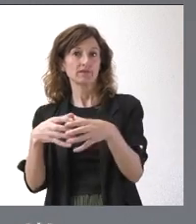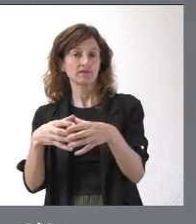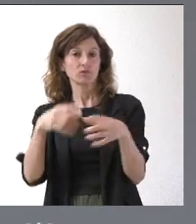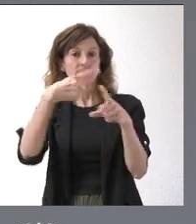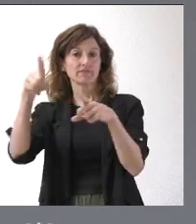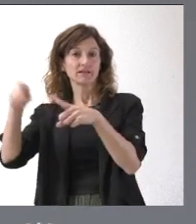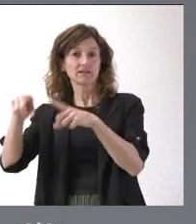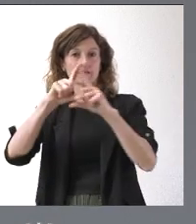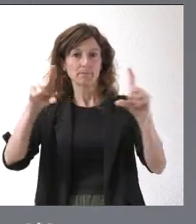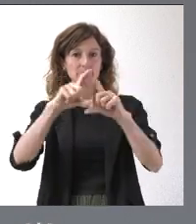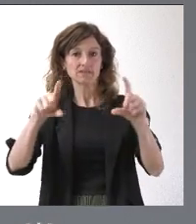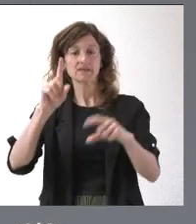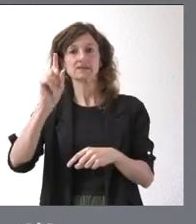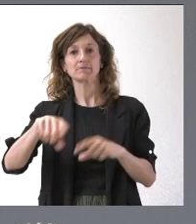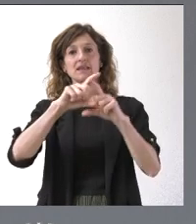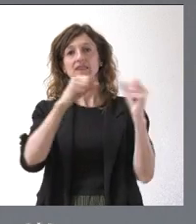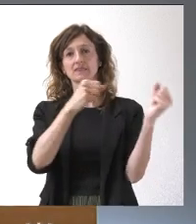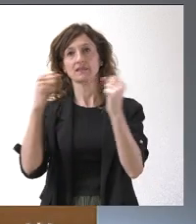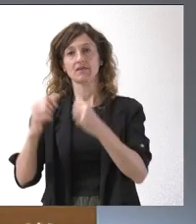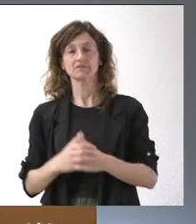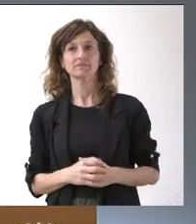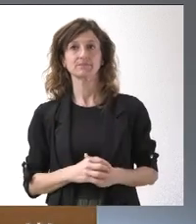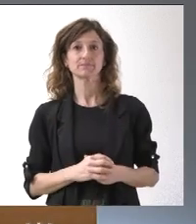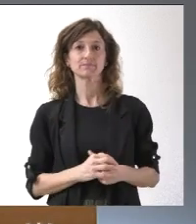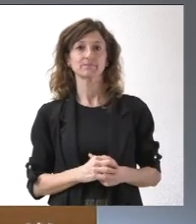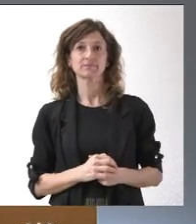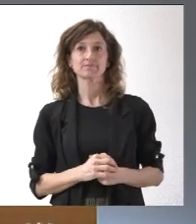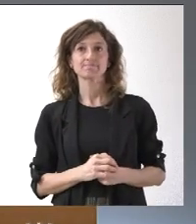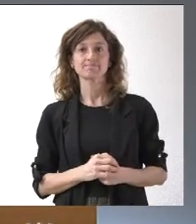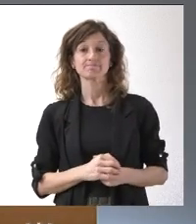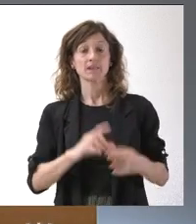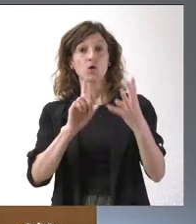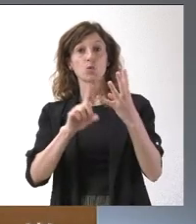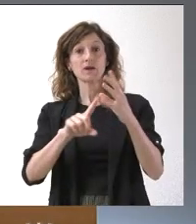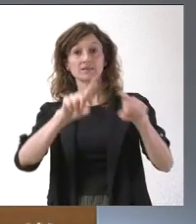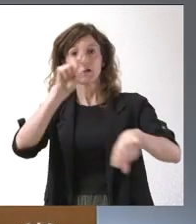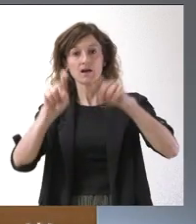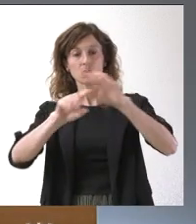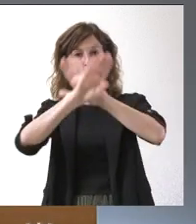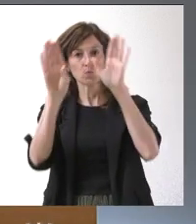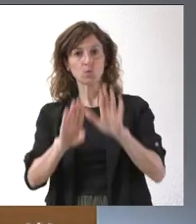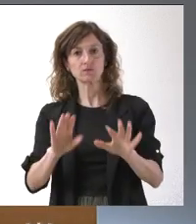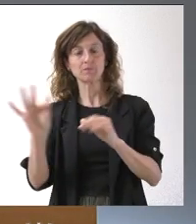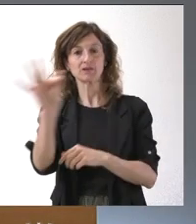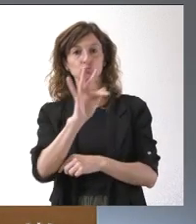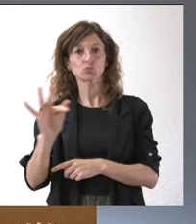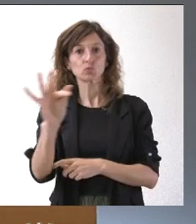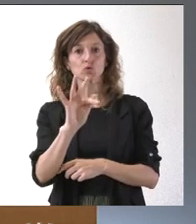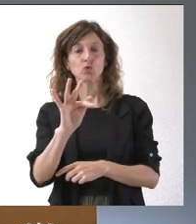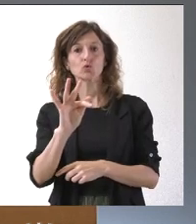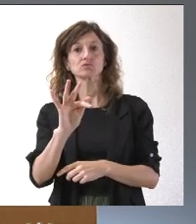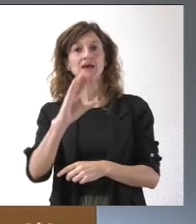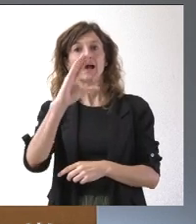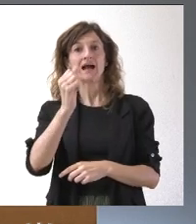distintas empresas y de las distintas entidades. Y la cuarta y última intervención en este turno es de